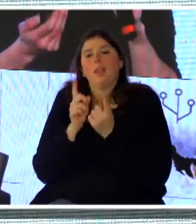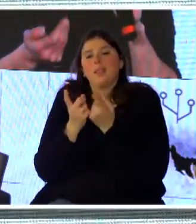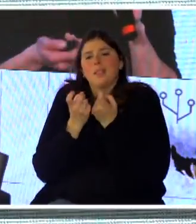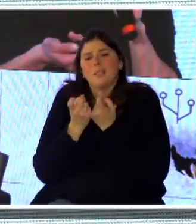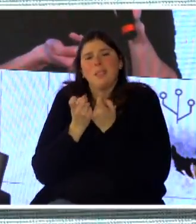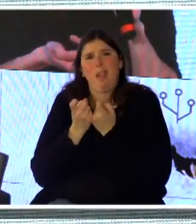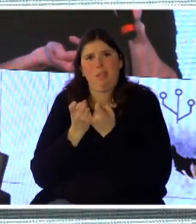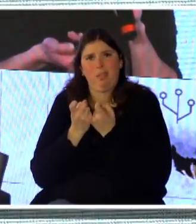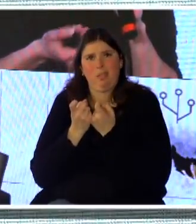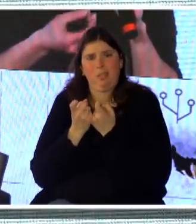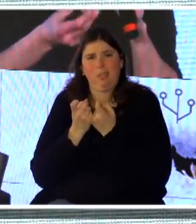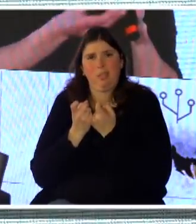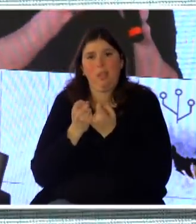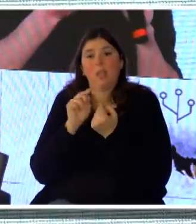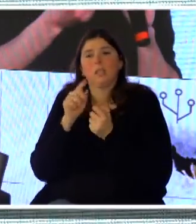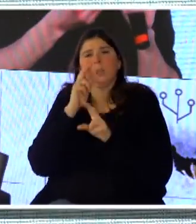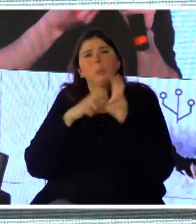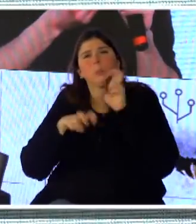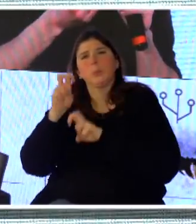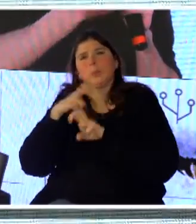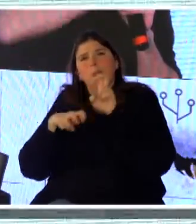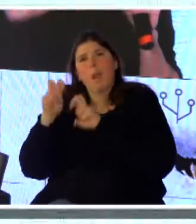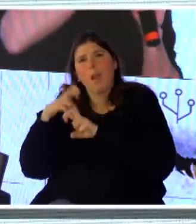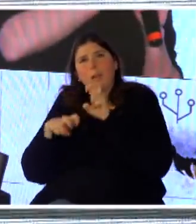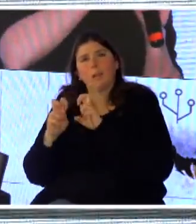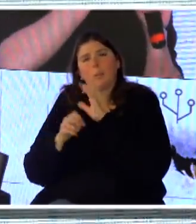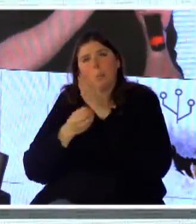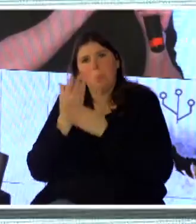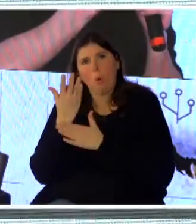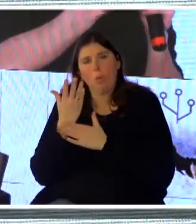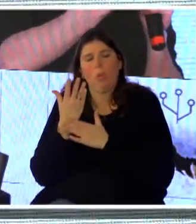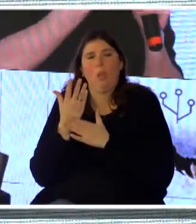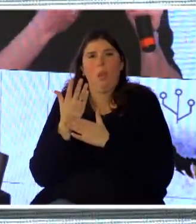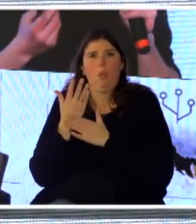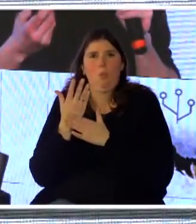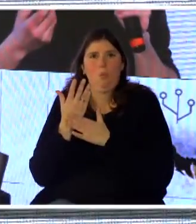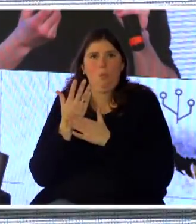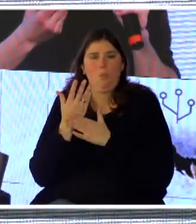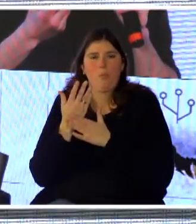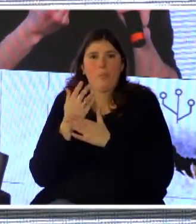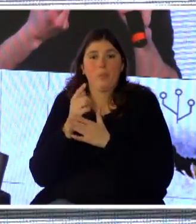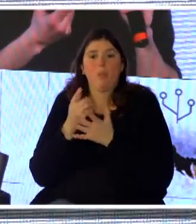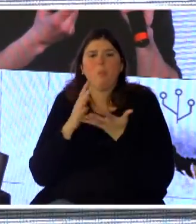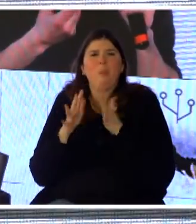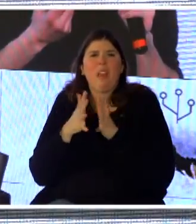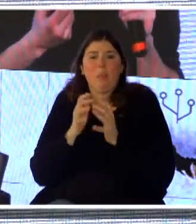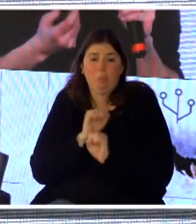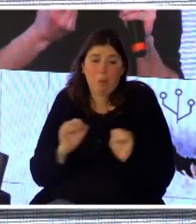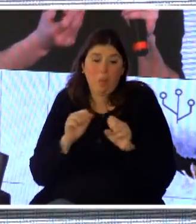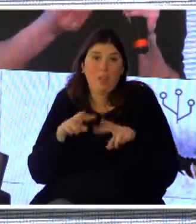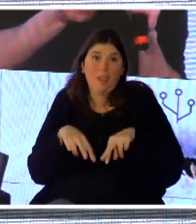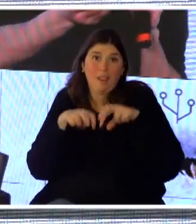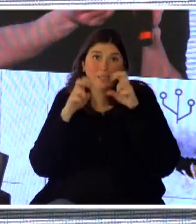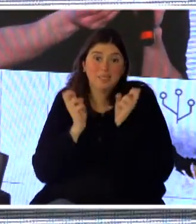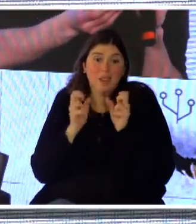lógica, que es buscar modelar de alguna manera esta realidad tan dinámica para poder analizarla y ver si las